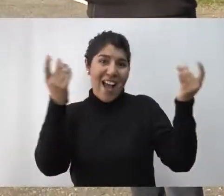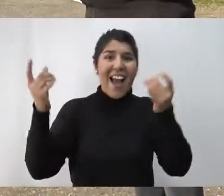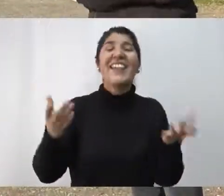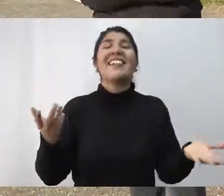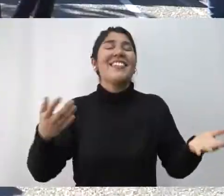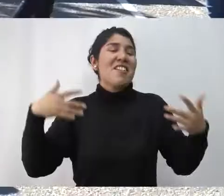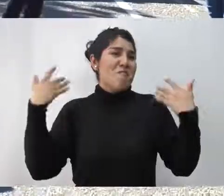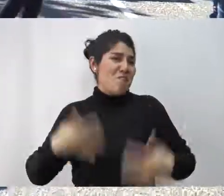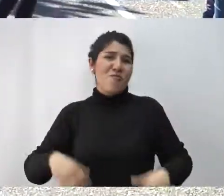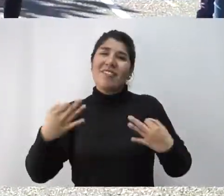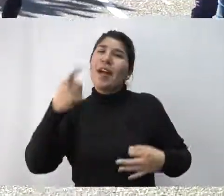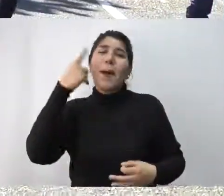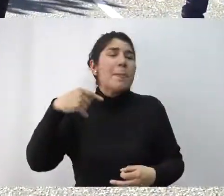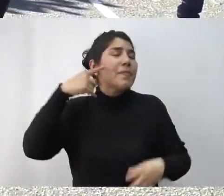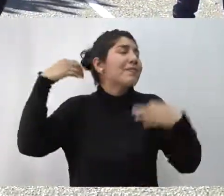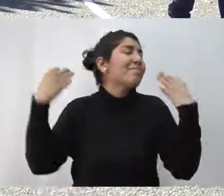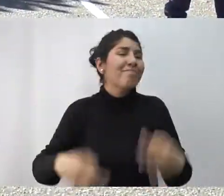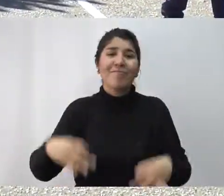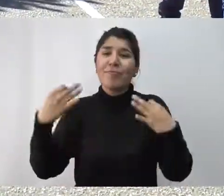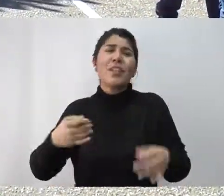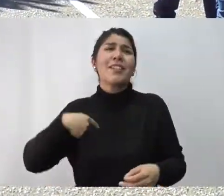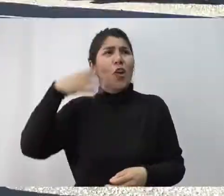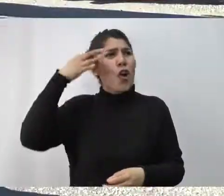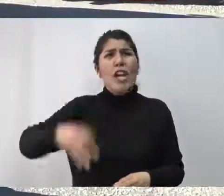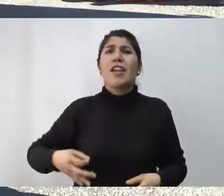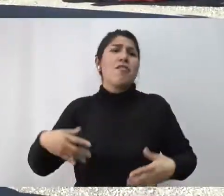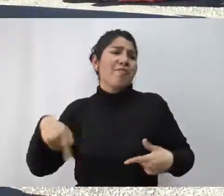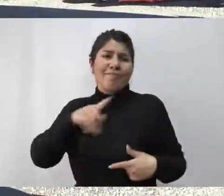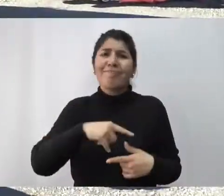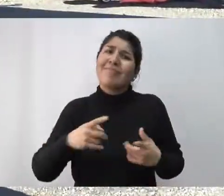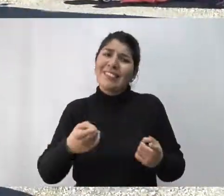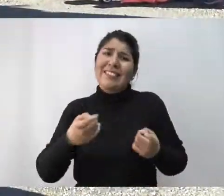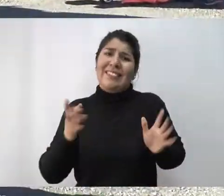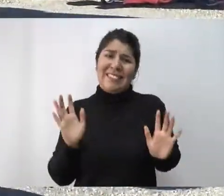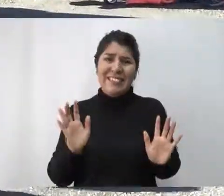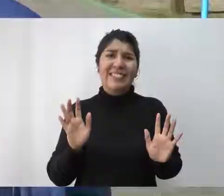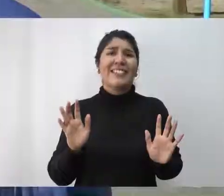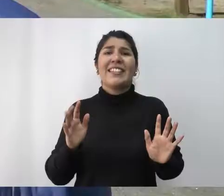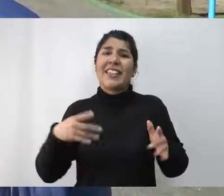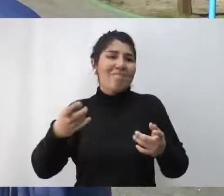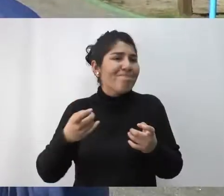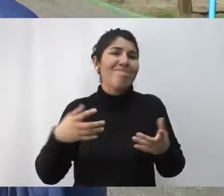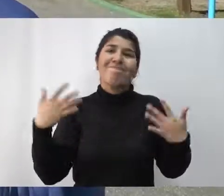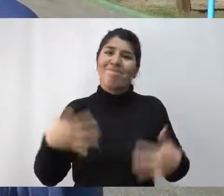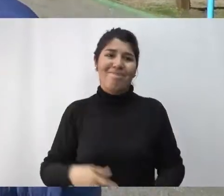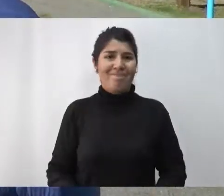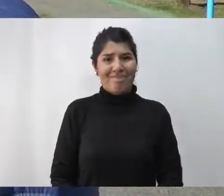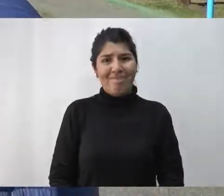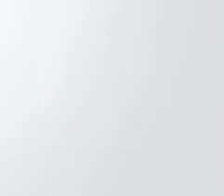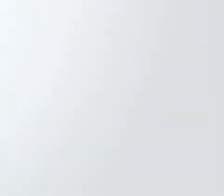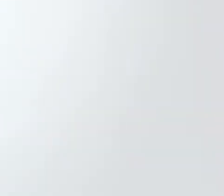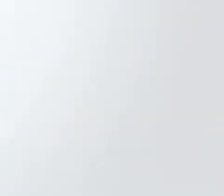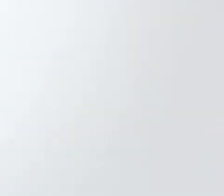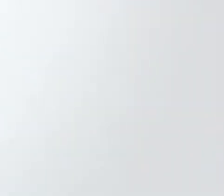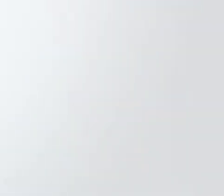bailar, una experiencia para ellos fabulosa y yo creo que es un lugar que realmente se merecían y era necesario.